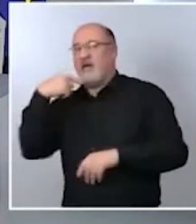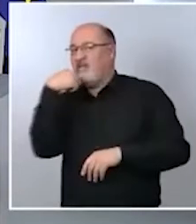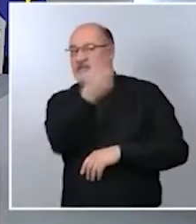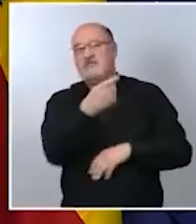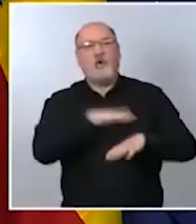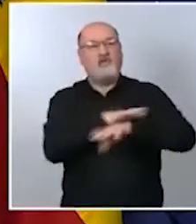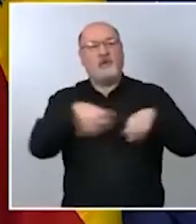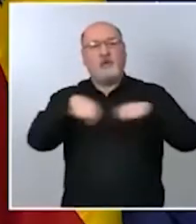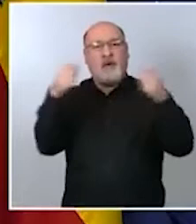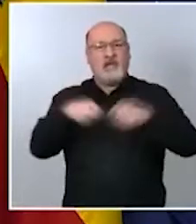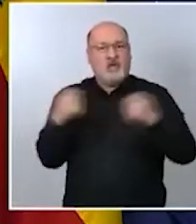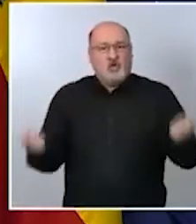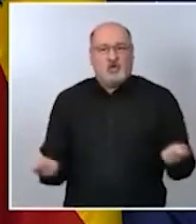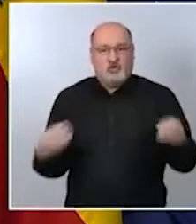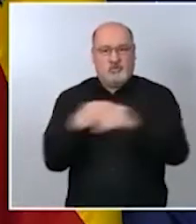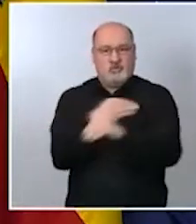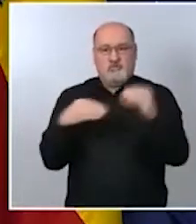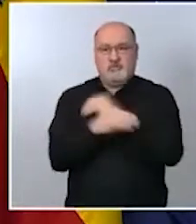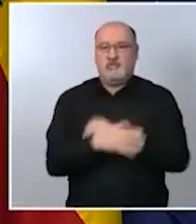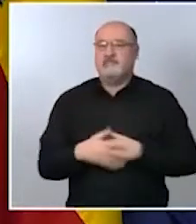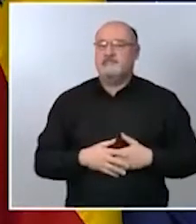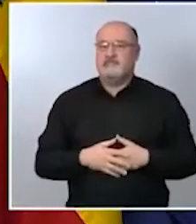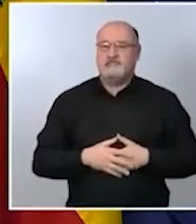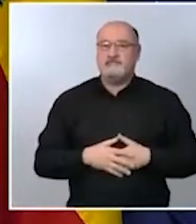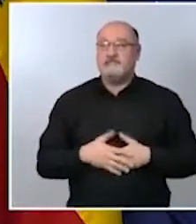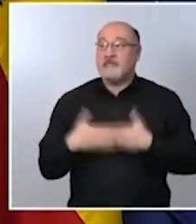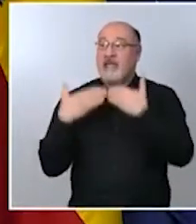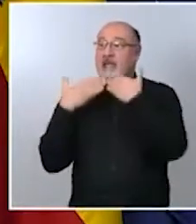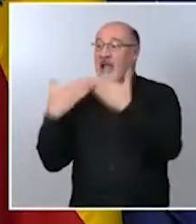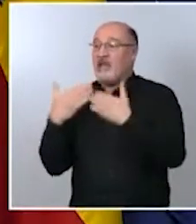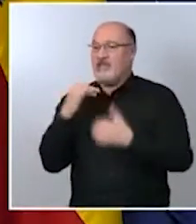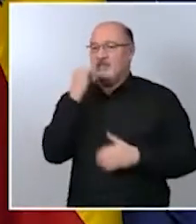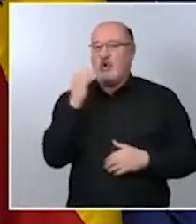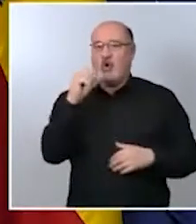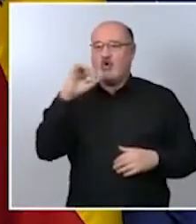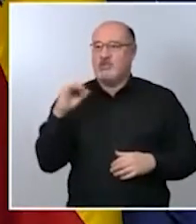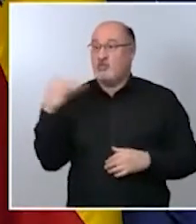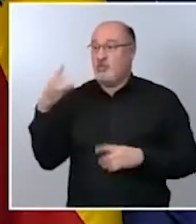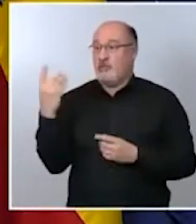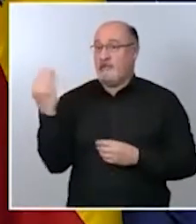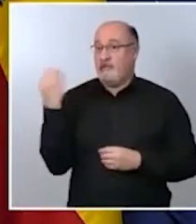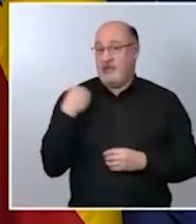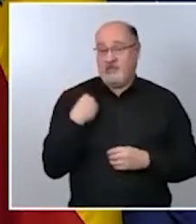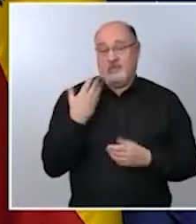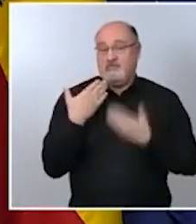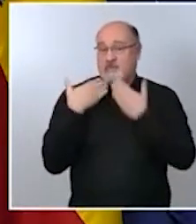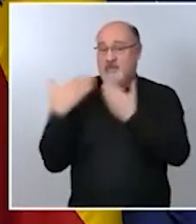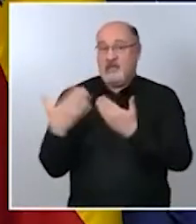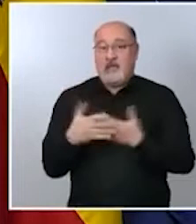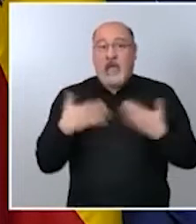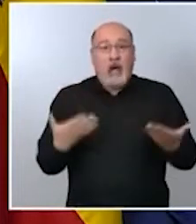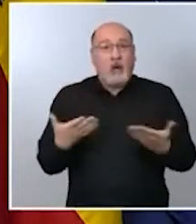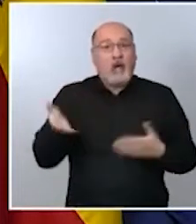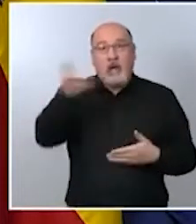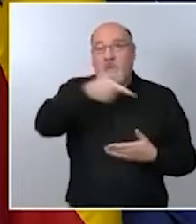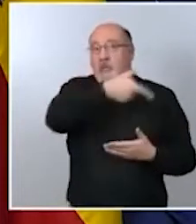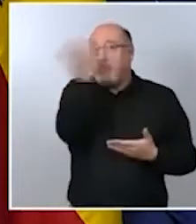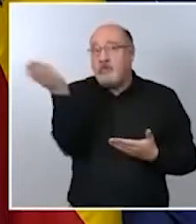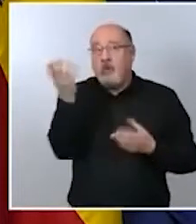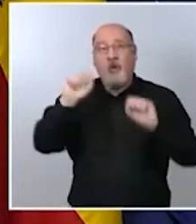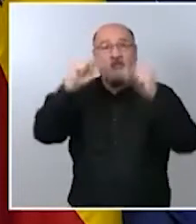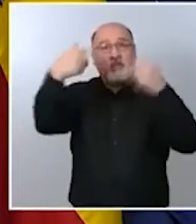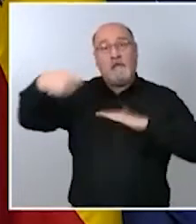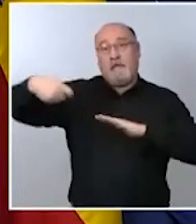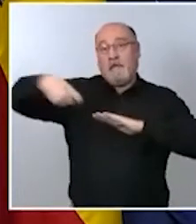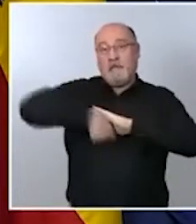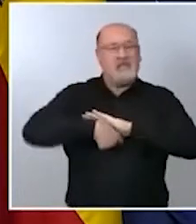gracias José por tu pregunta no hay ninguna petición formal que nos conste de